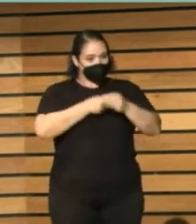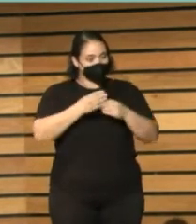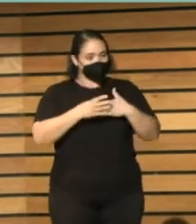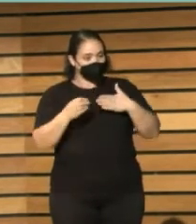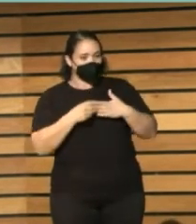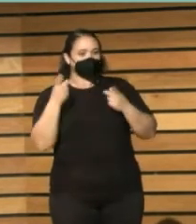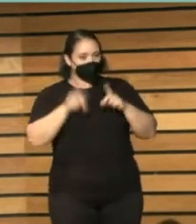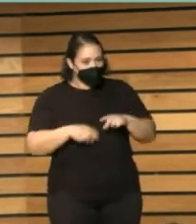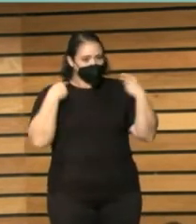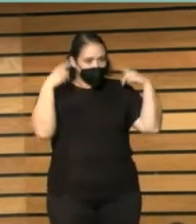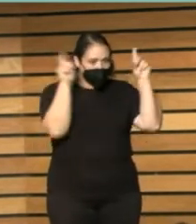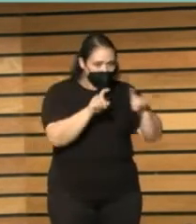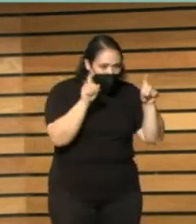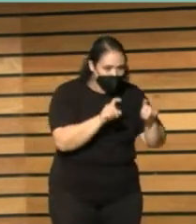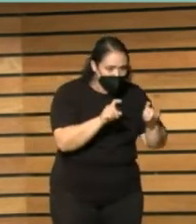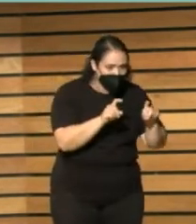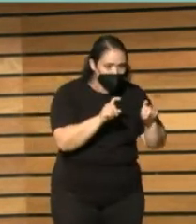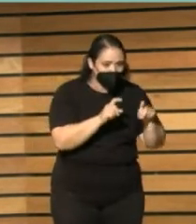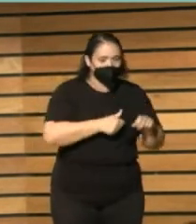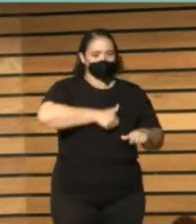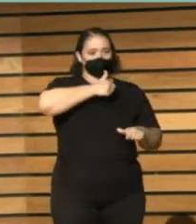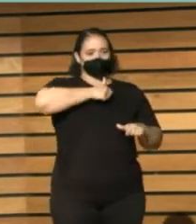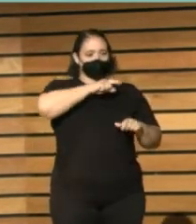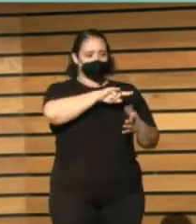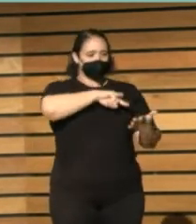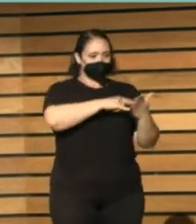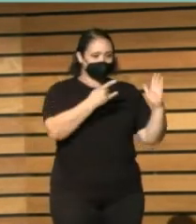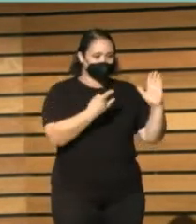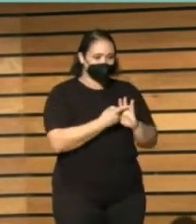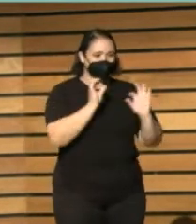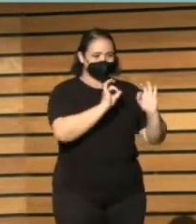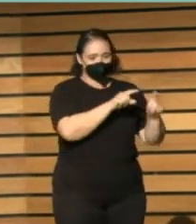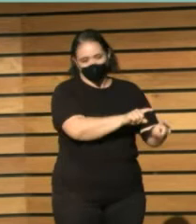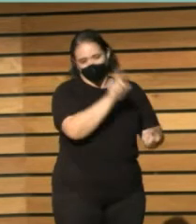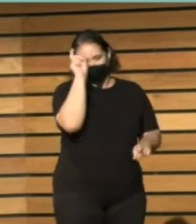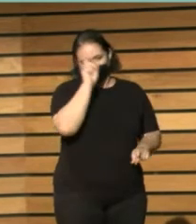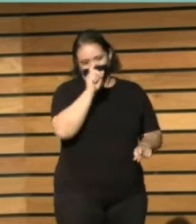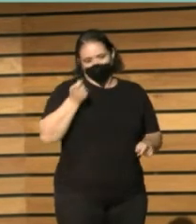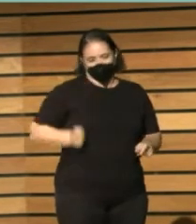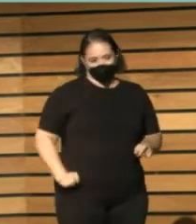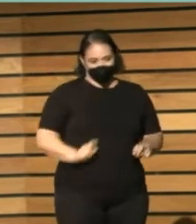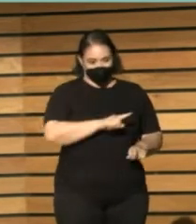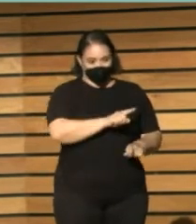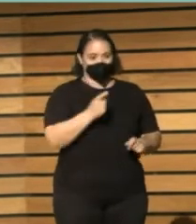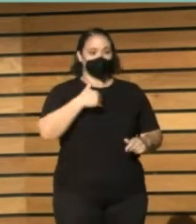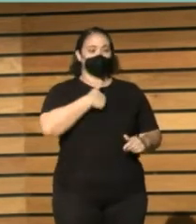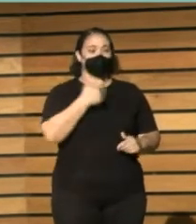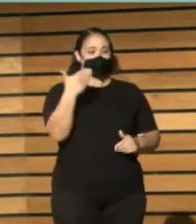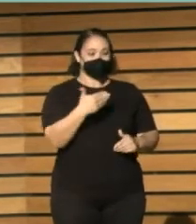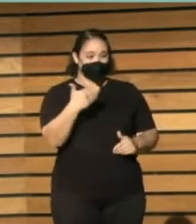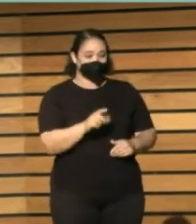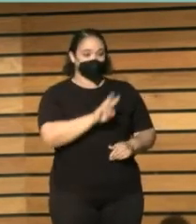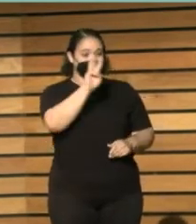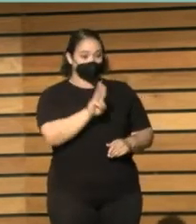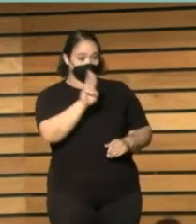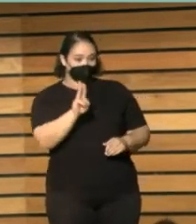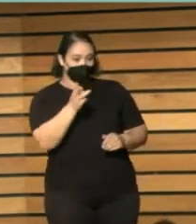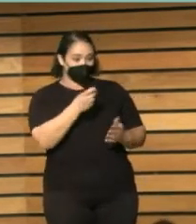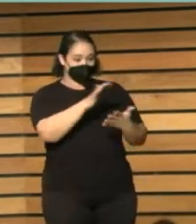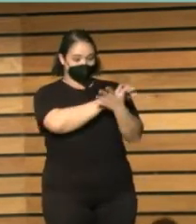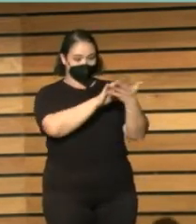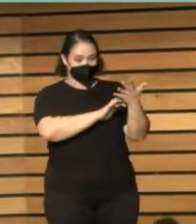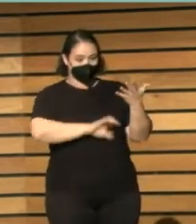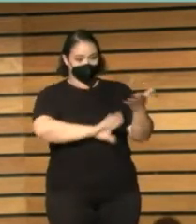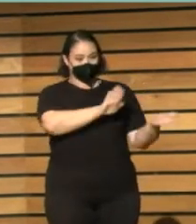educarle. Y tengo que suplir la mala tarea del profesor de secundaria o de bachillerato que hace una prescripción de